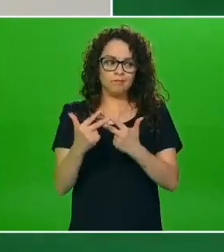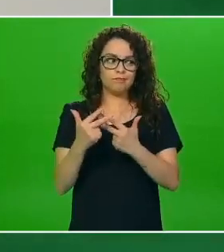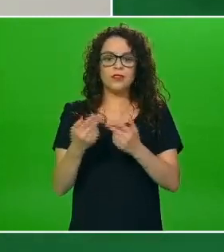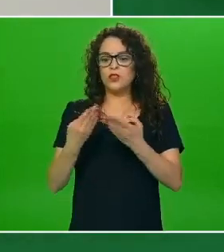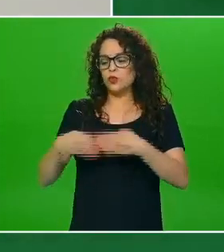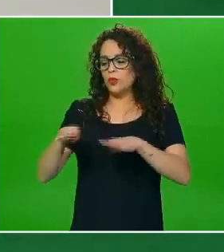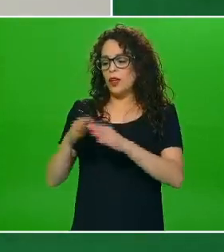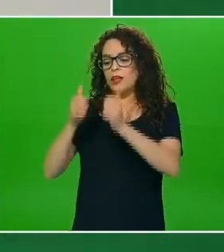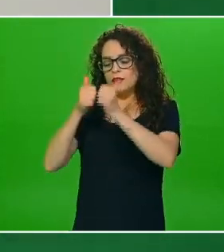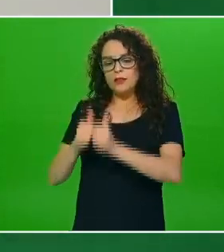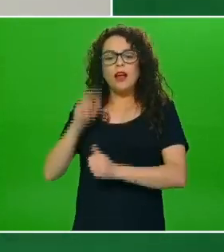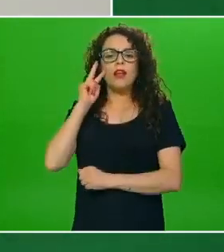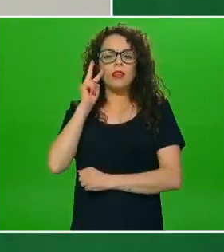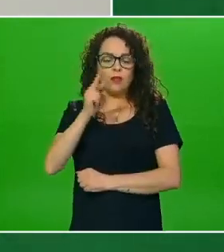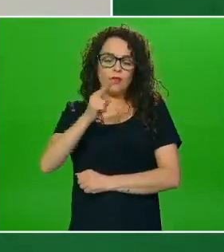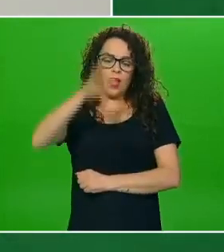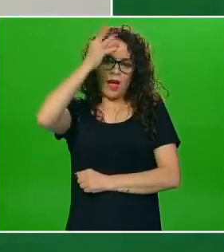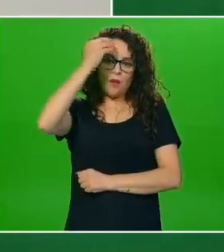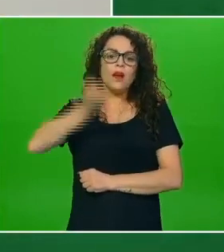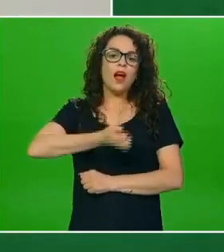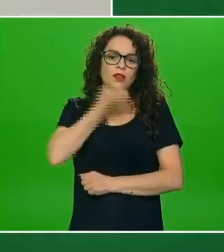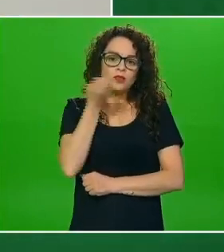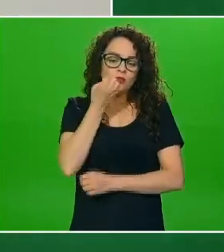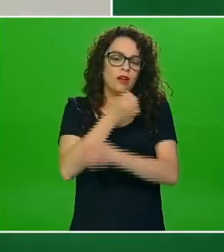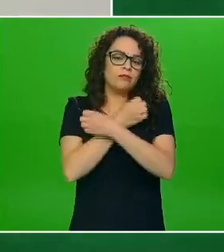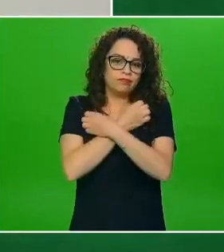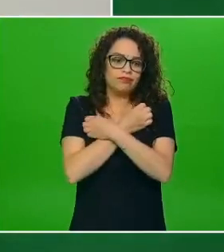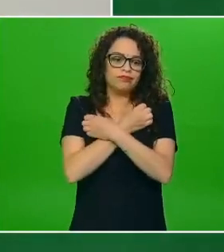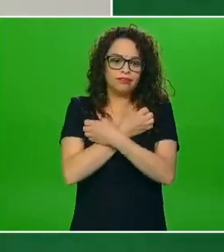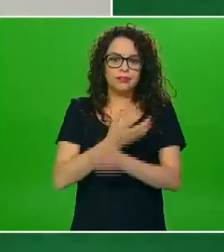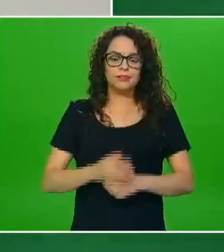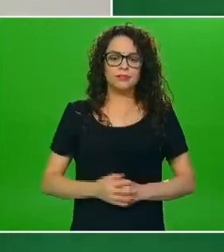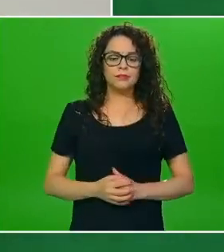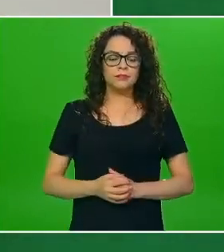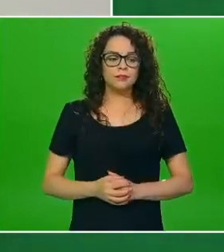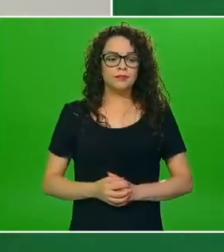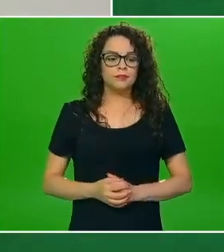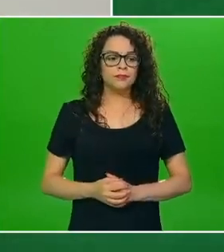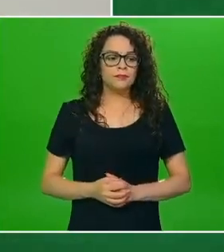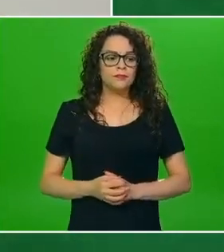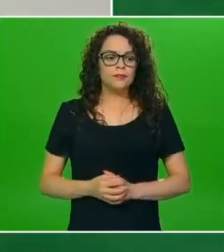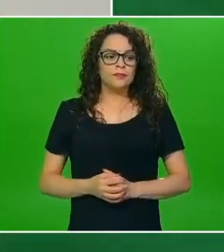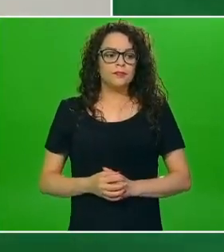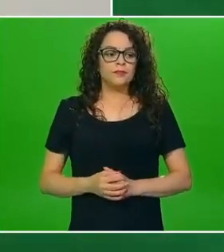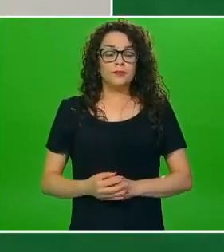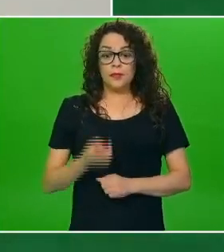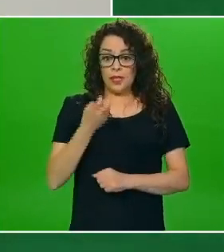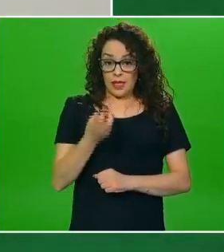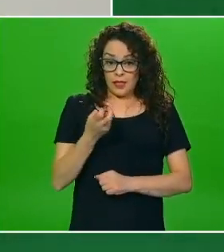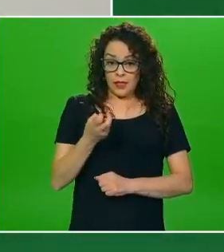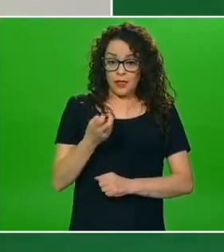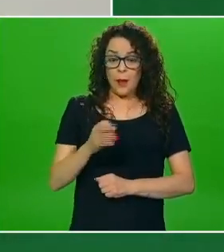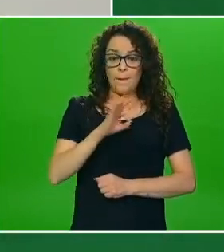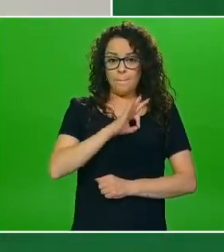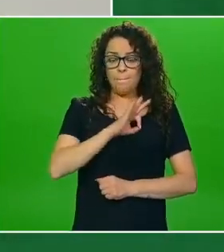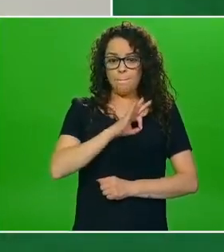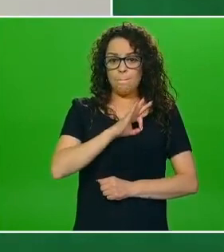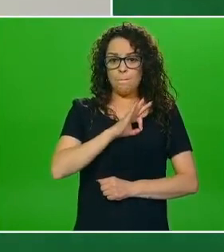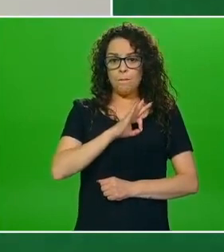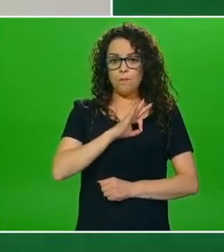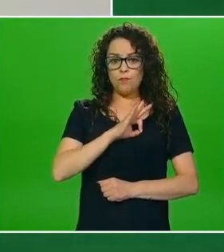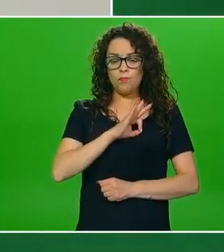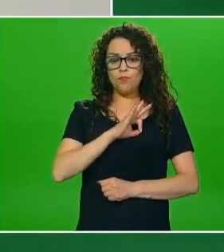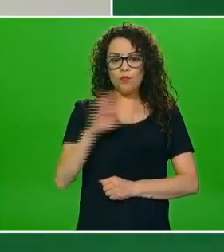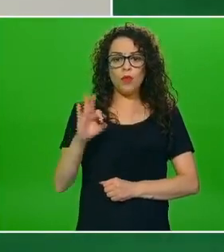domicilios la mayoría de ellos tomando sus clases virtuales digamos que por un lado esto pudo haberlos